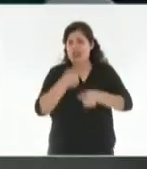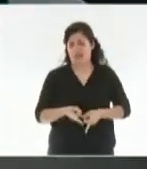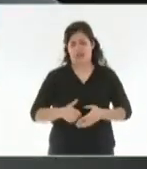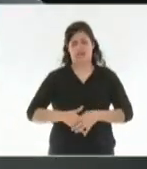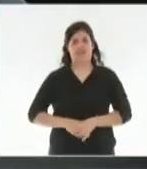finalmente, y